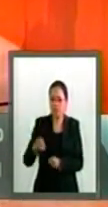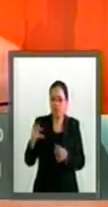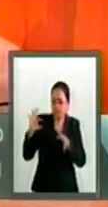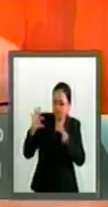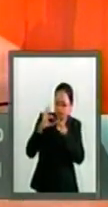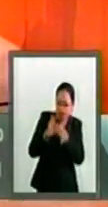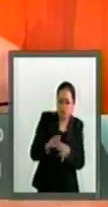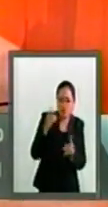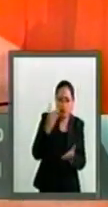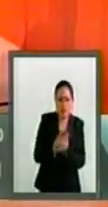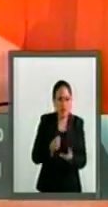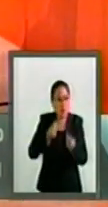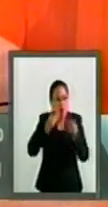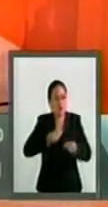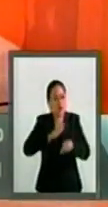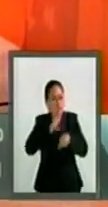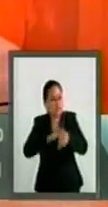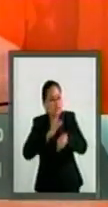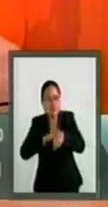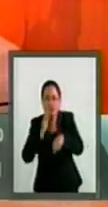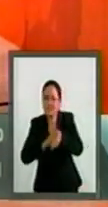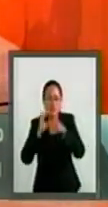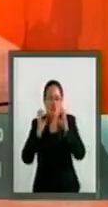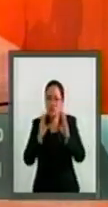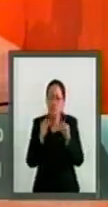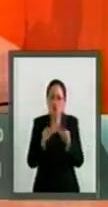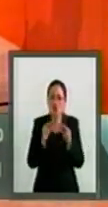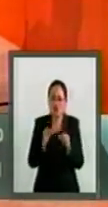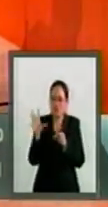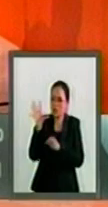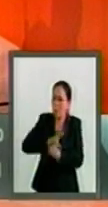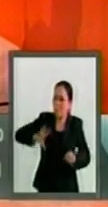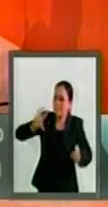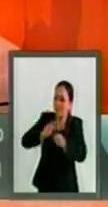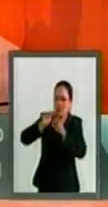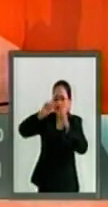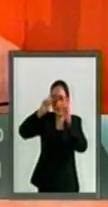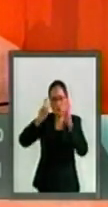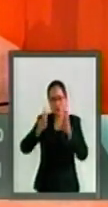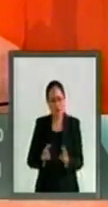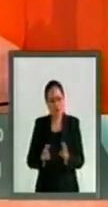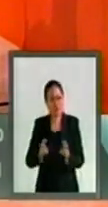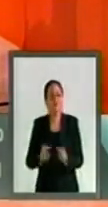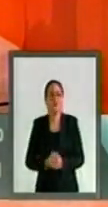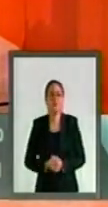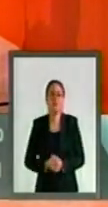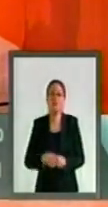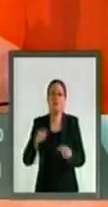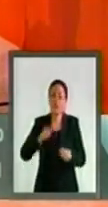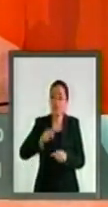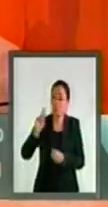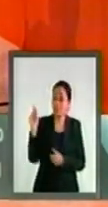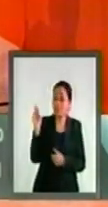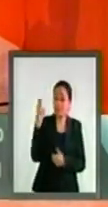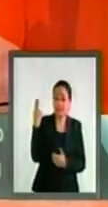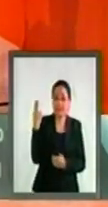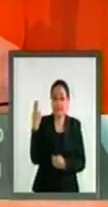cuantitativo, medible y discriminador. En cuanto a la educación superior,